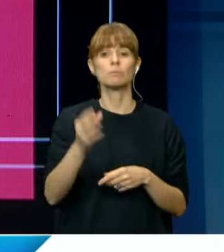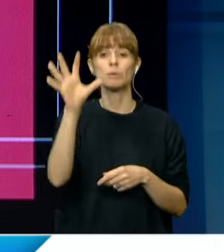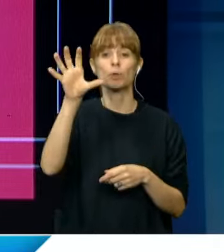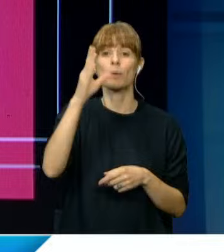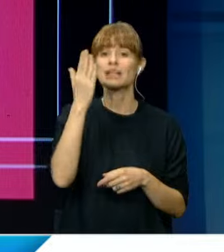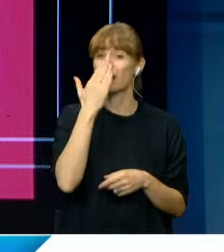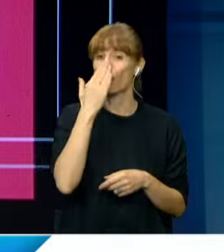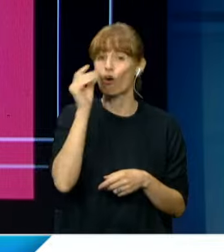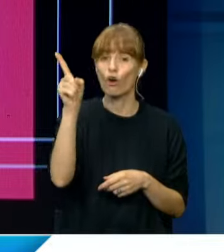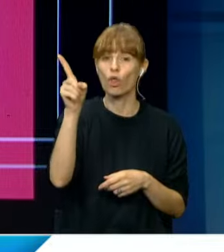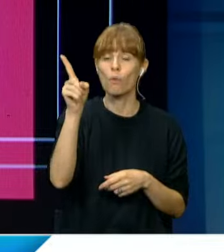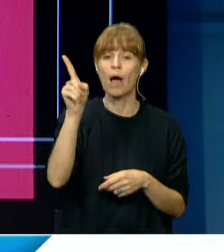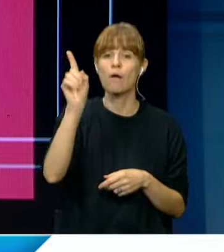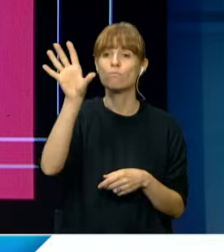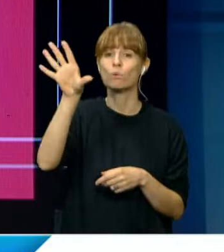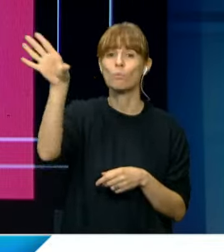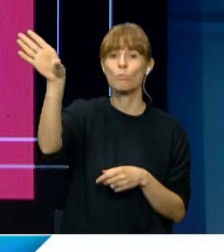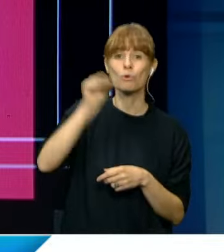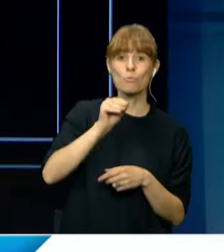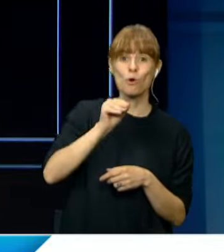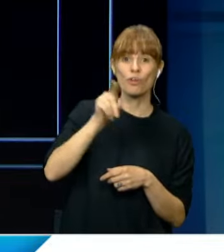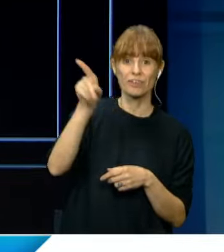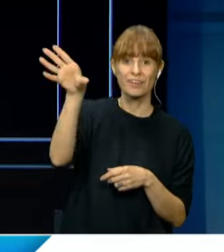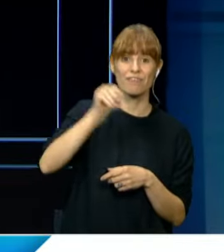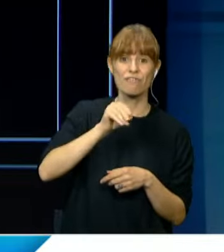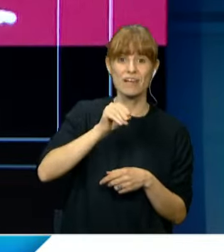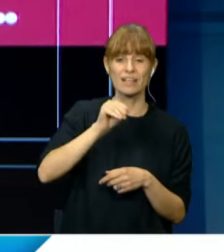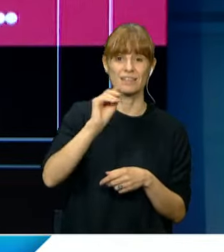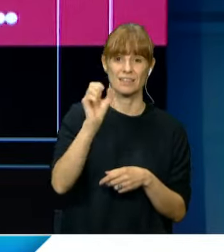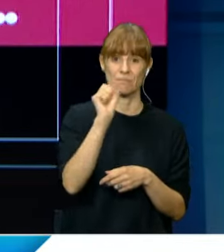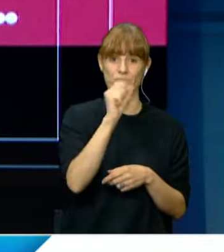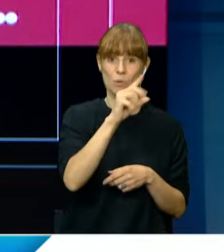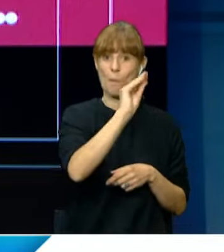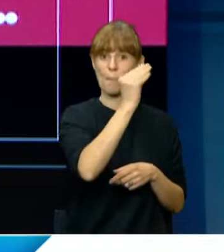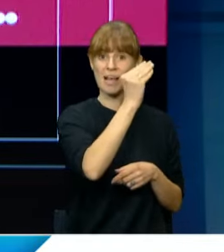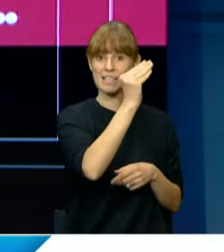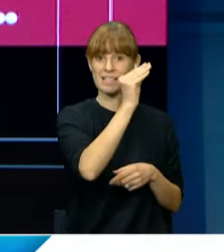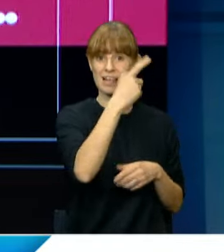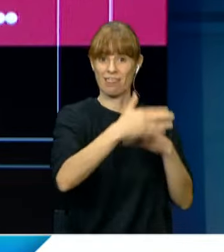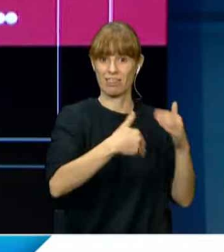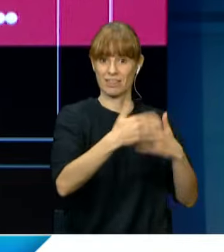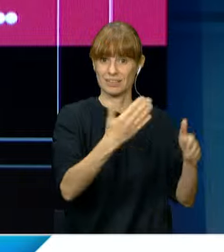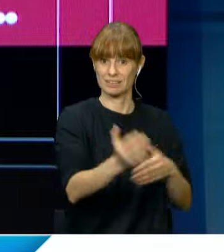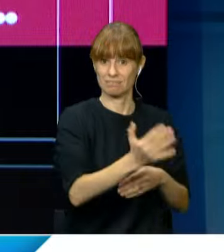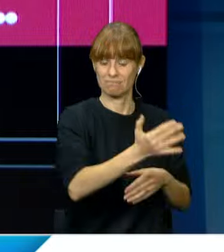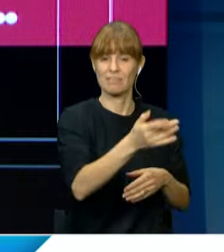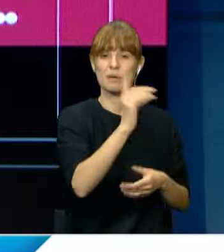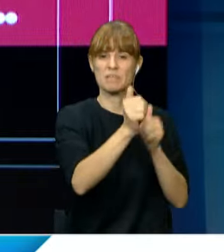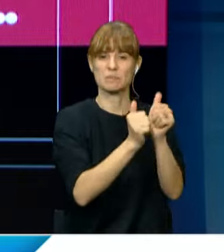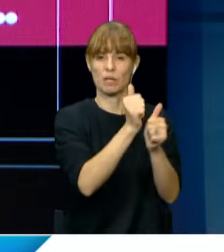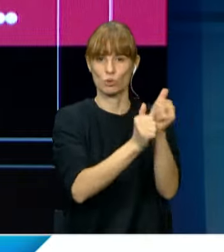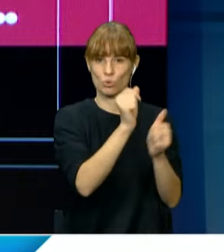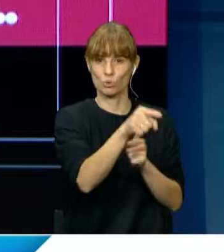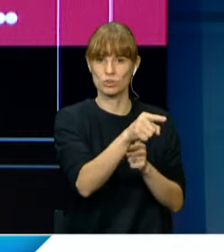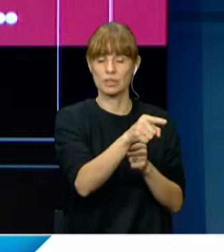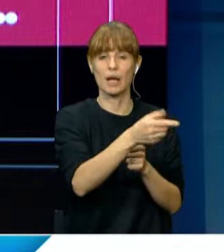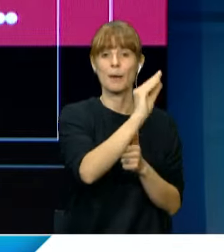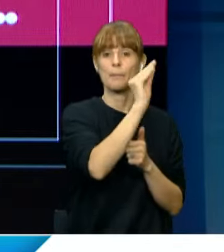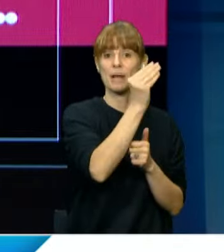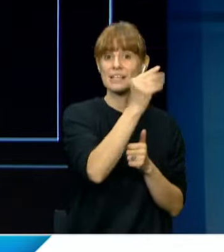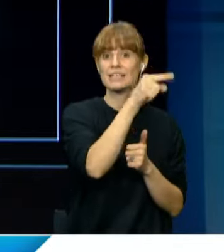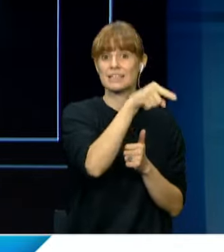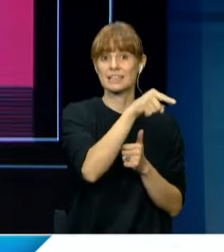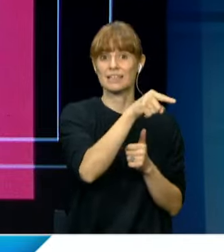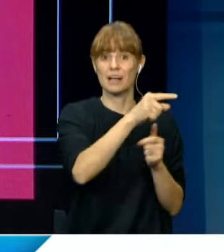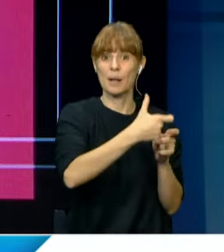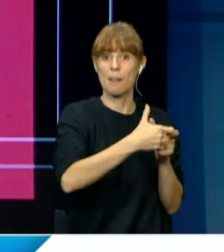sirviendo como modelo para Brasil en el desarrollo de esta industria. Brasil, por su parte, está experimentando un rápido